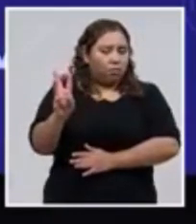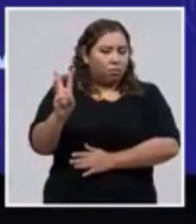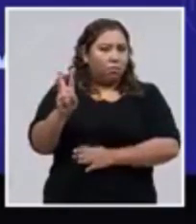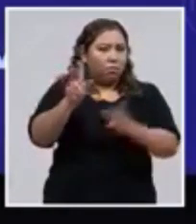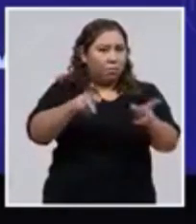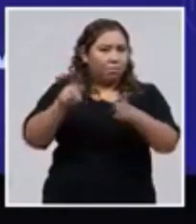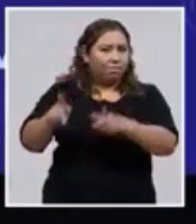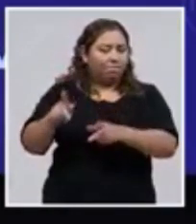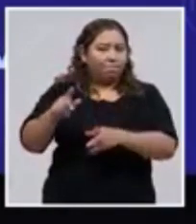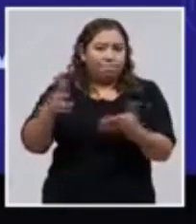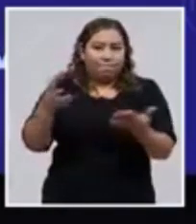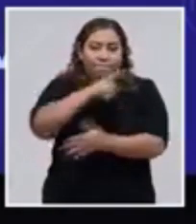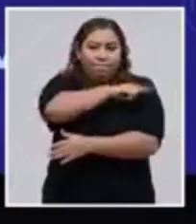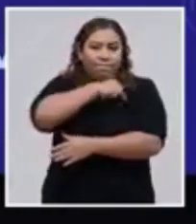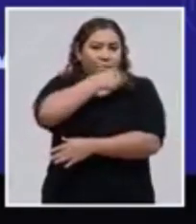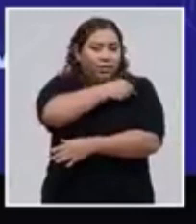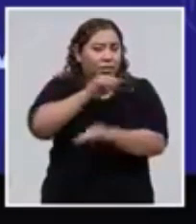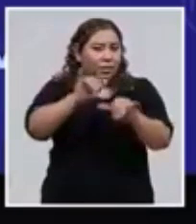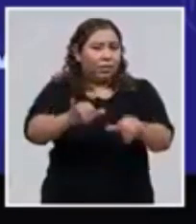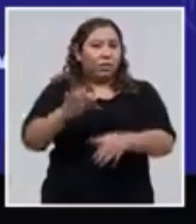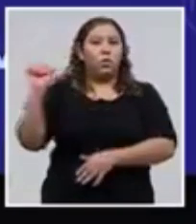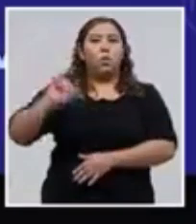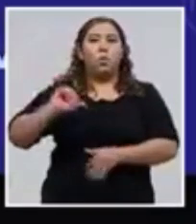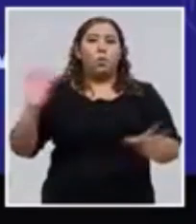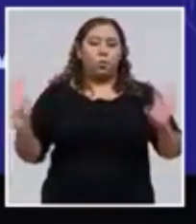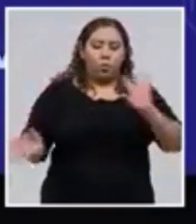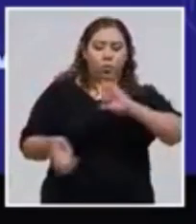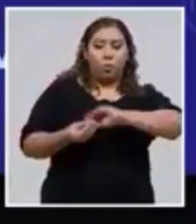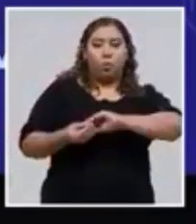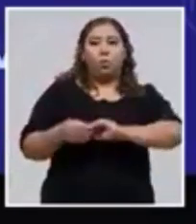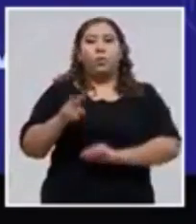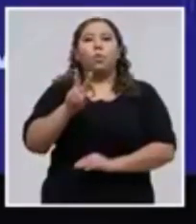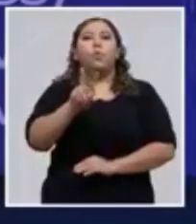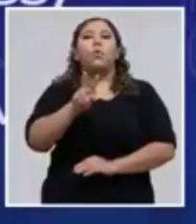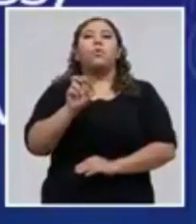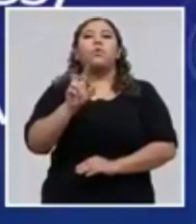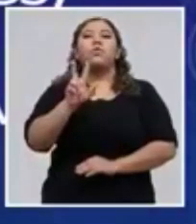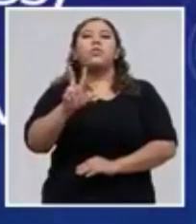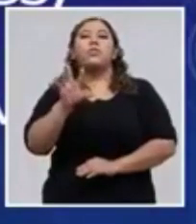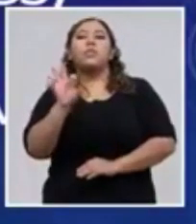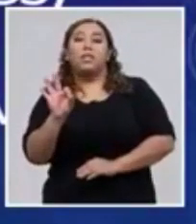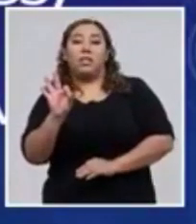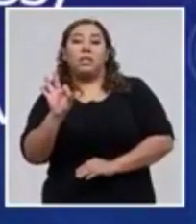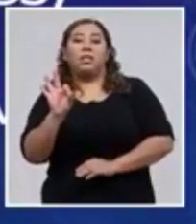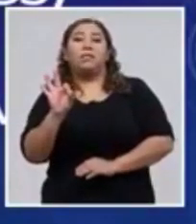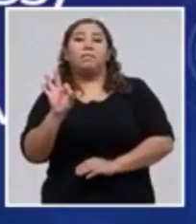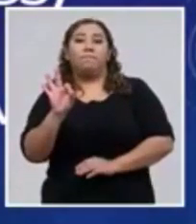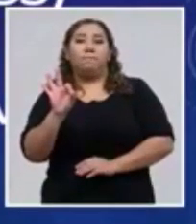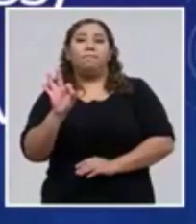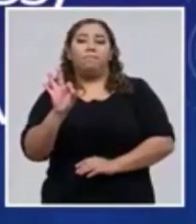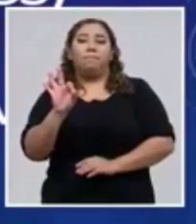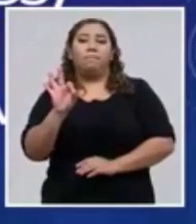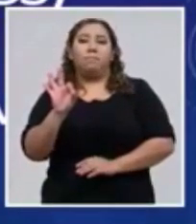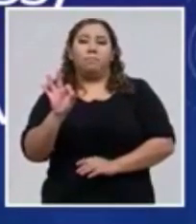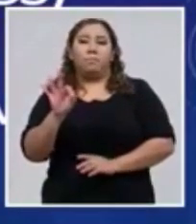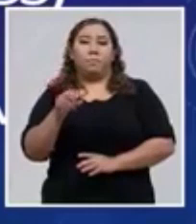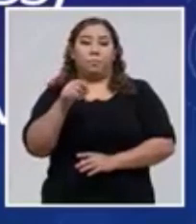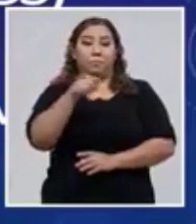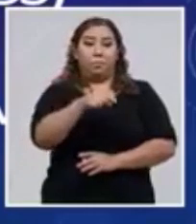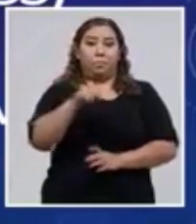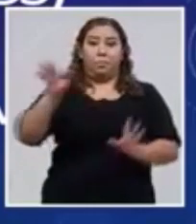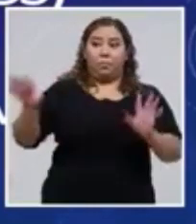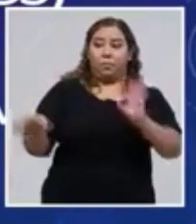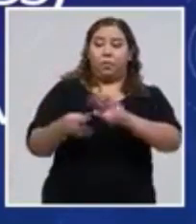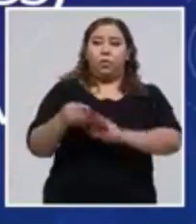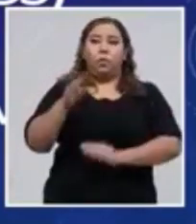Y nuestro resumen del día nos dice que estos 239 nuevos casos hacen un gran total de 4